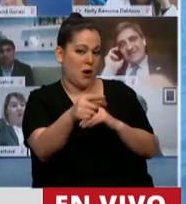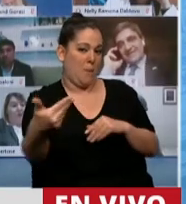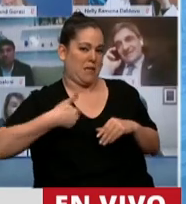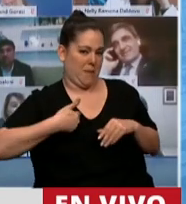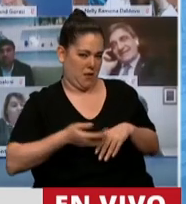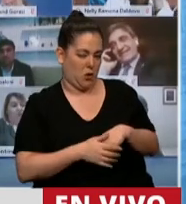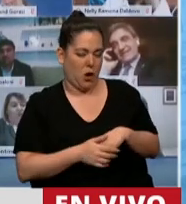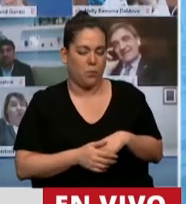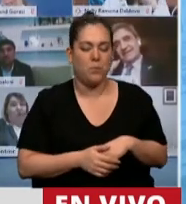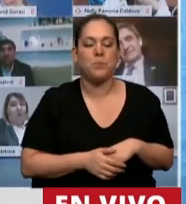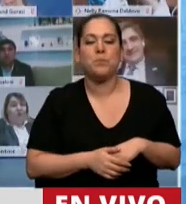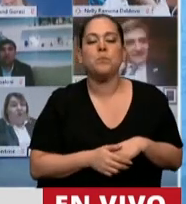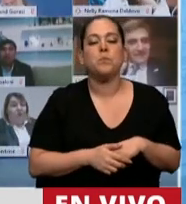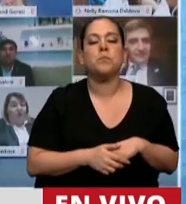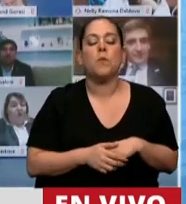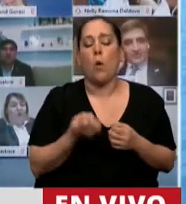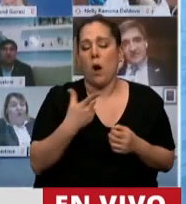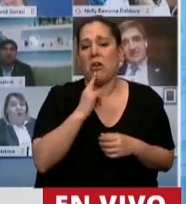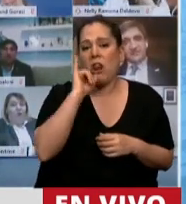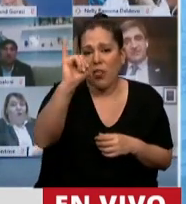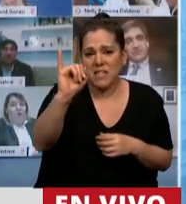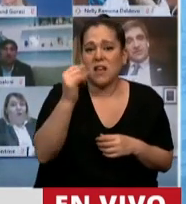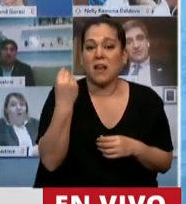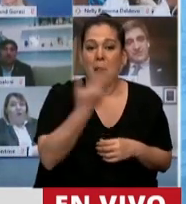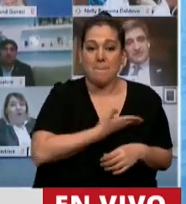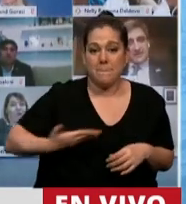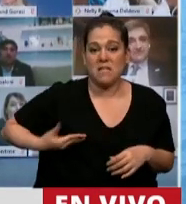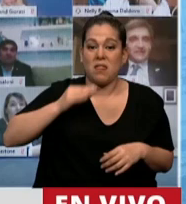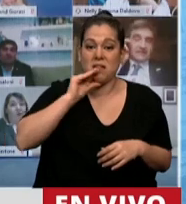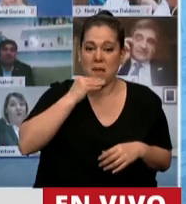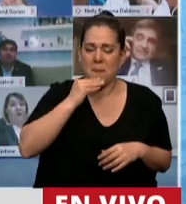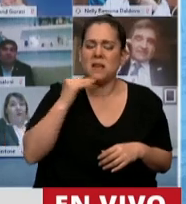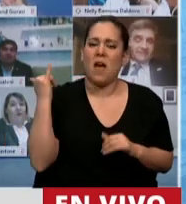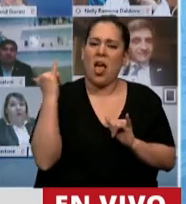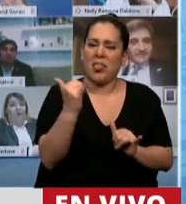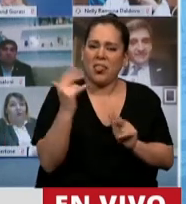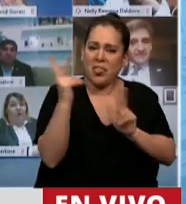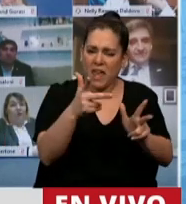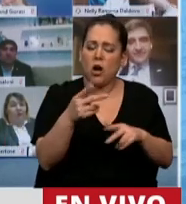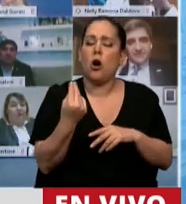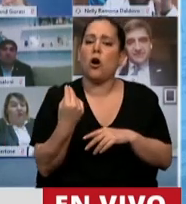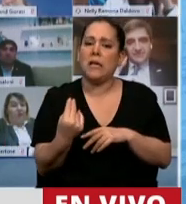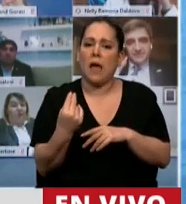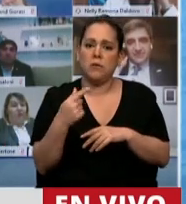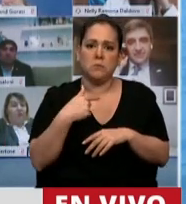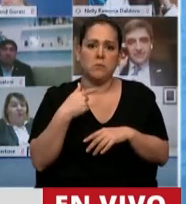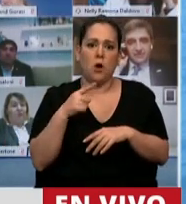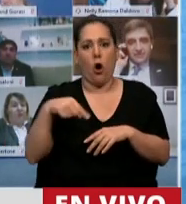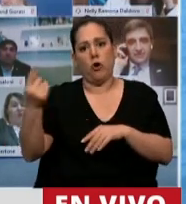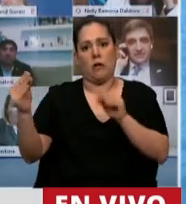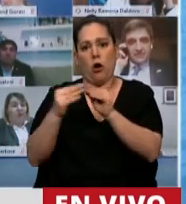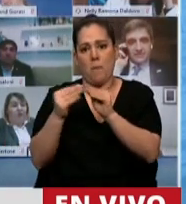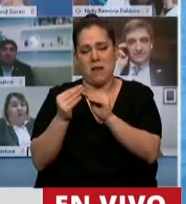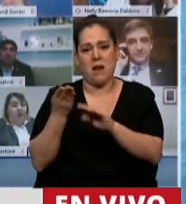Gracias. Quiero decirle que el Presidente Massa cuando estuvo antes dijo, mientras le pedía la palabra